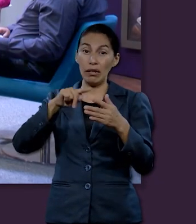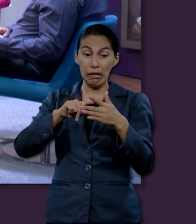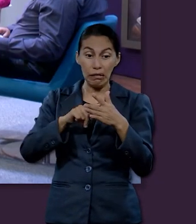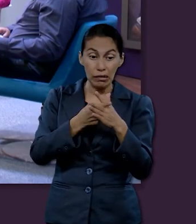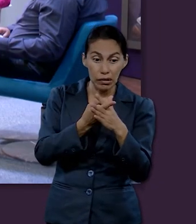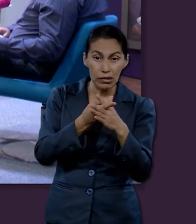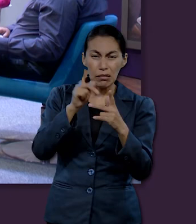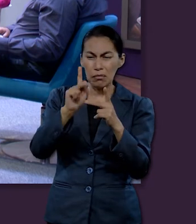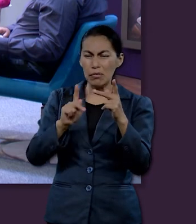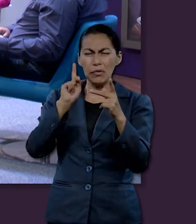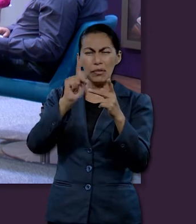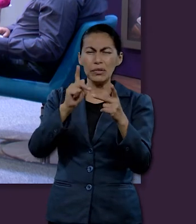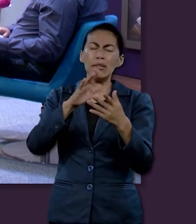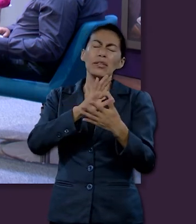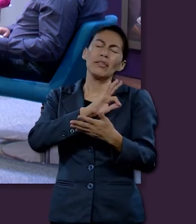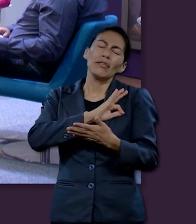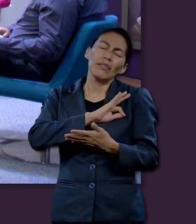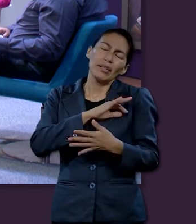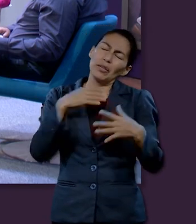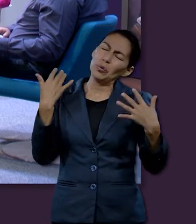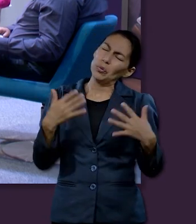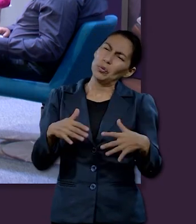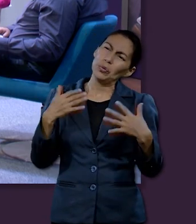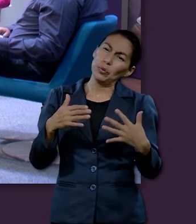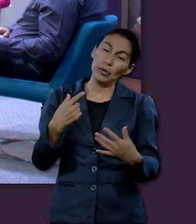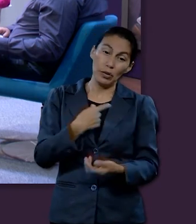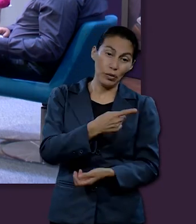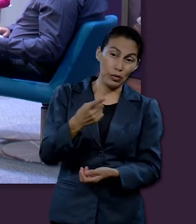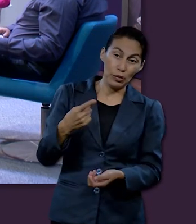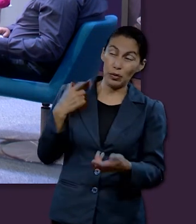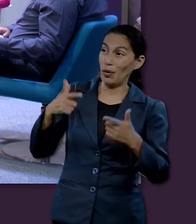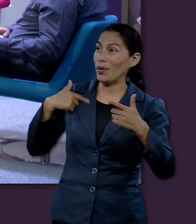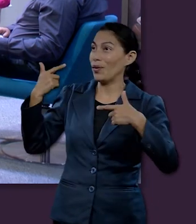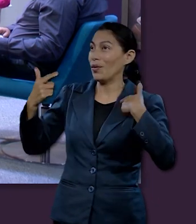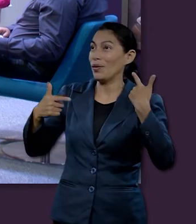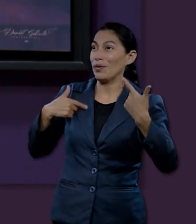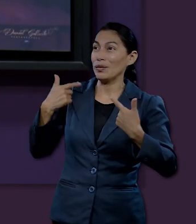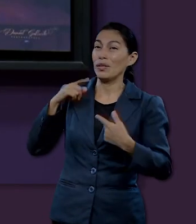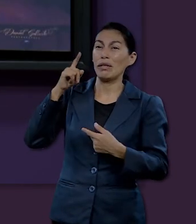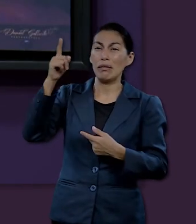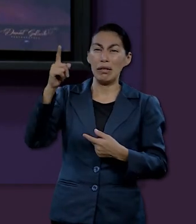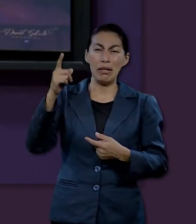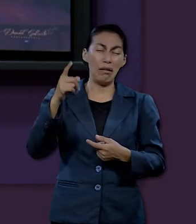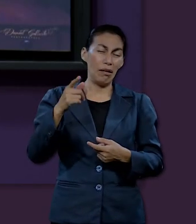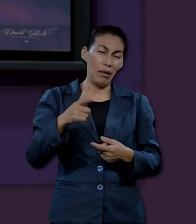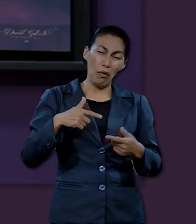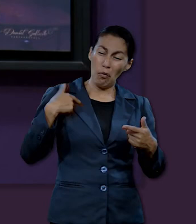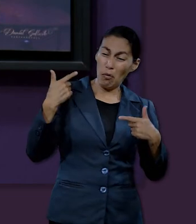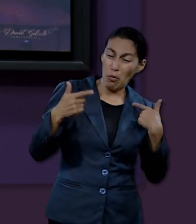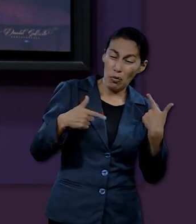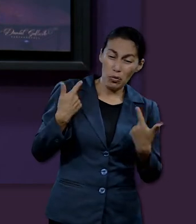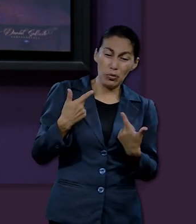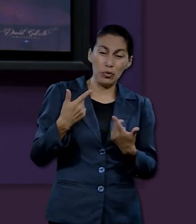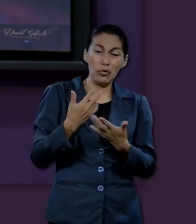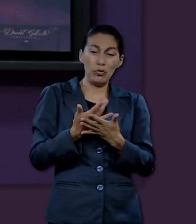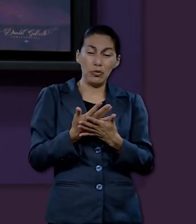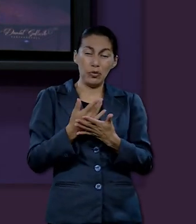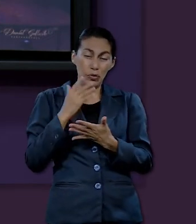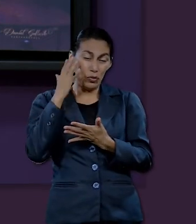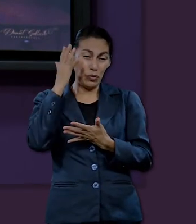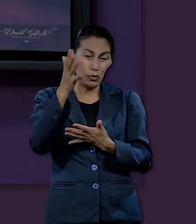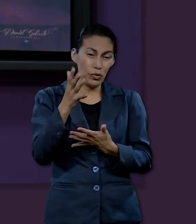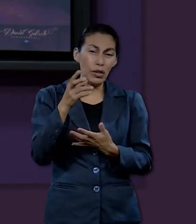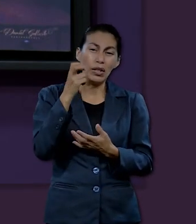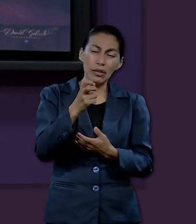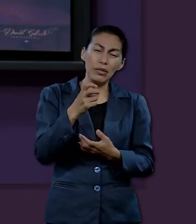perfeccionador de nuestra fe, quien por el gozo que le esperaba soportó la cruz, menospreciando y la vergüenza que ella significaba.